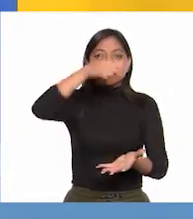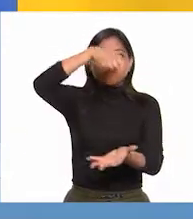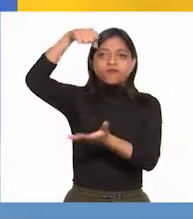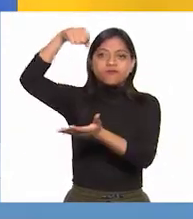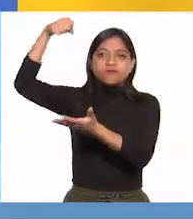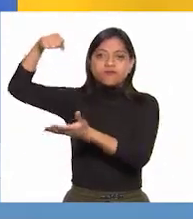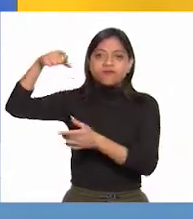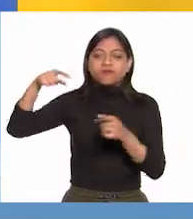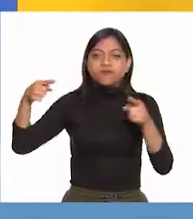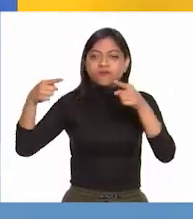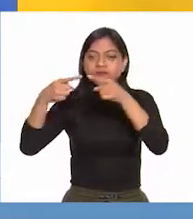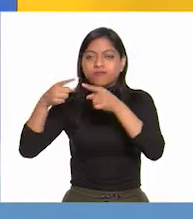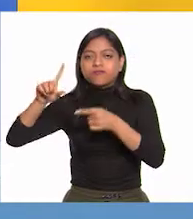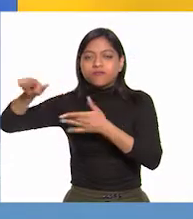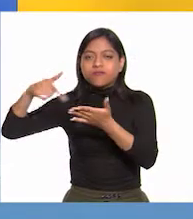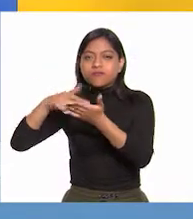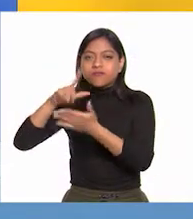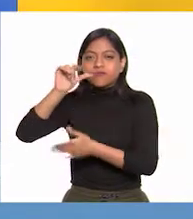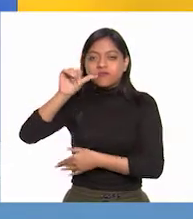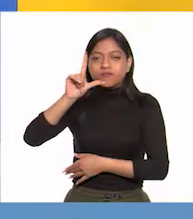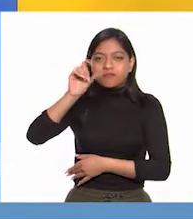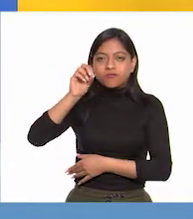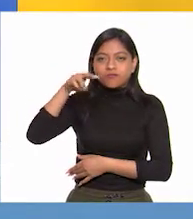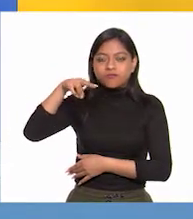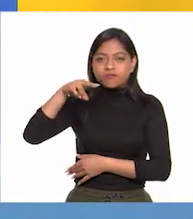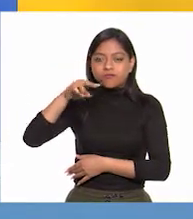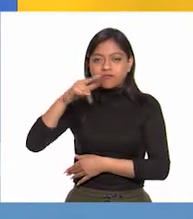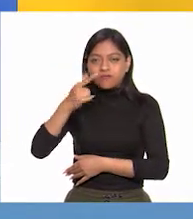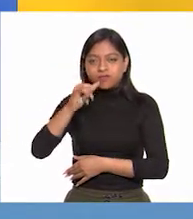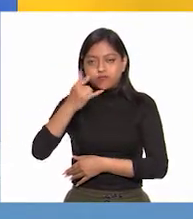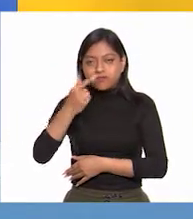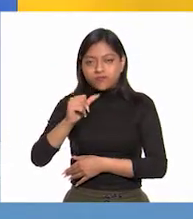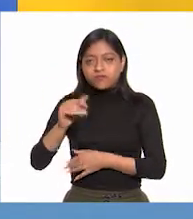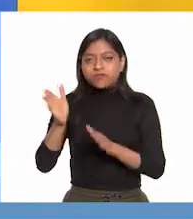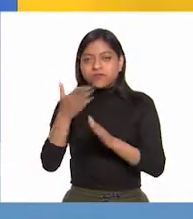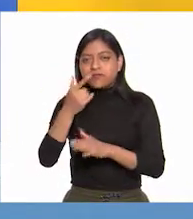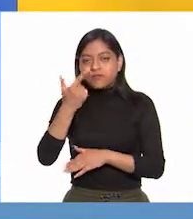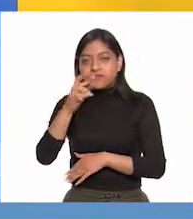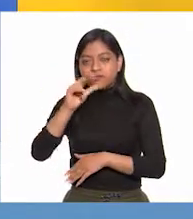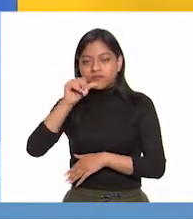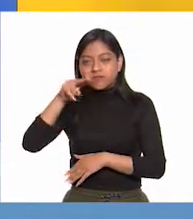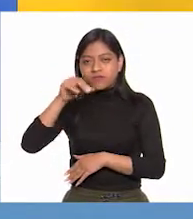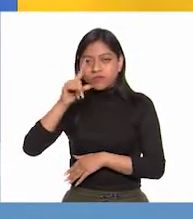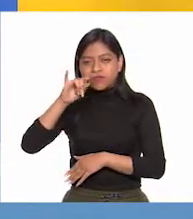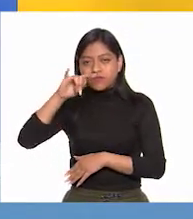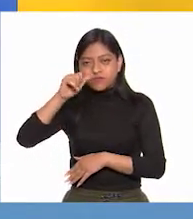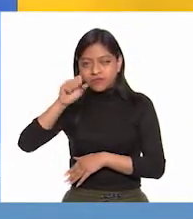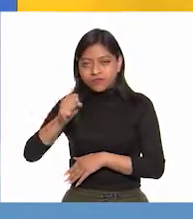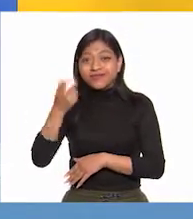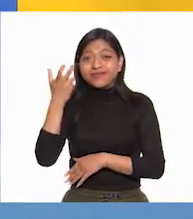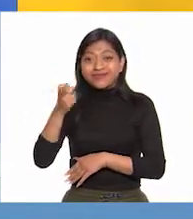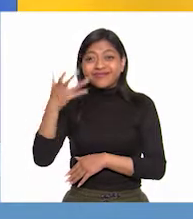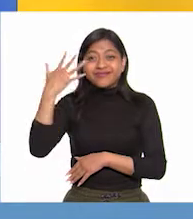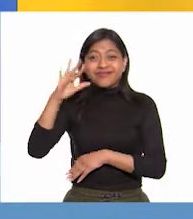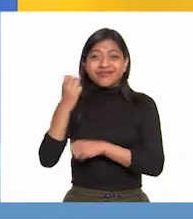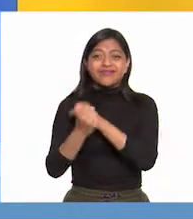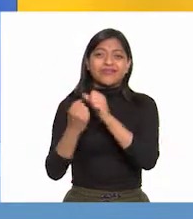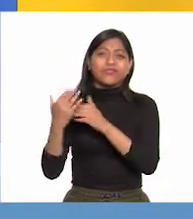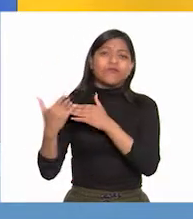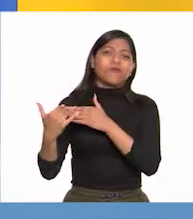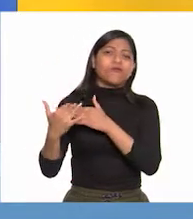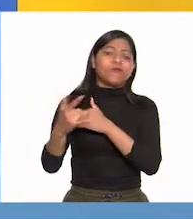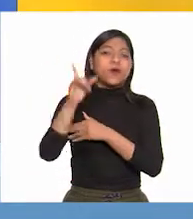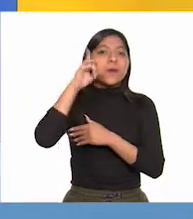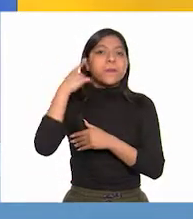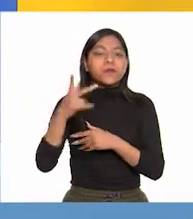las cuatro esquinas de la Alhóndiga de Granaditas. Ahí estuvieron durante 10 años. Todo esto con tal de controlar